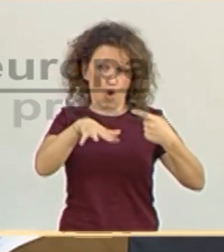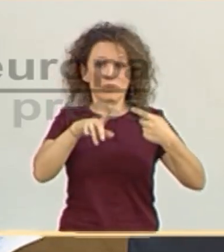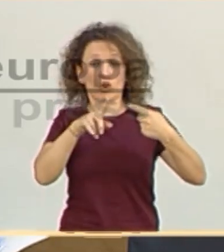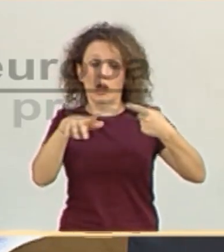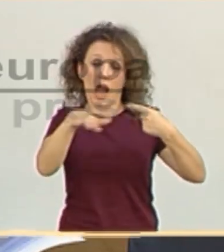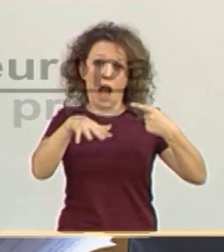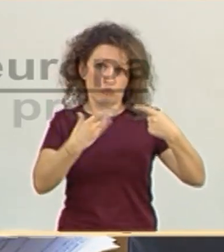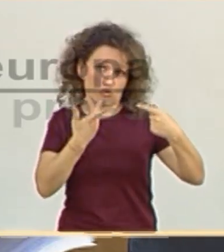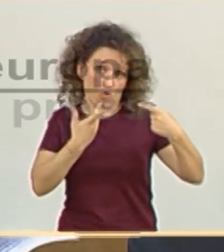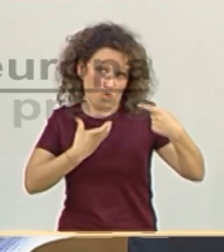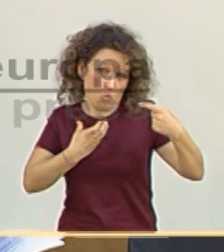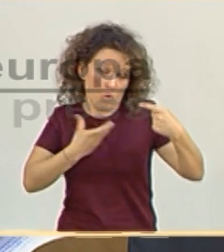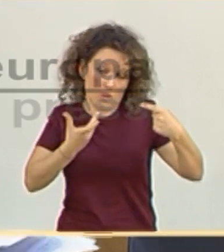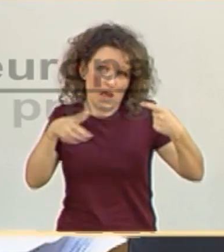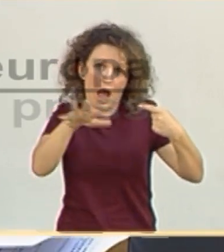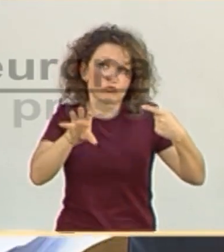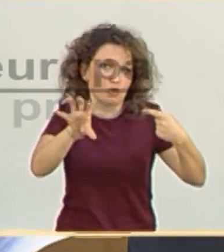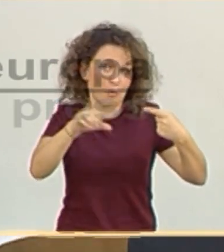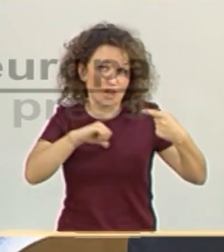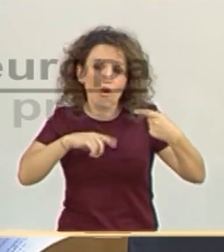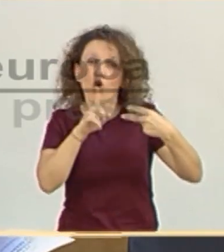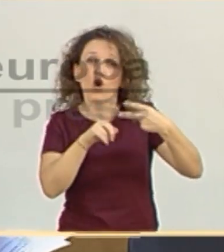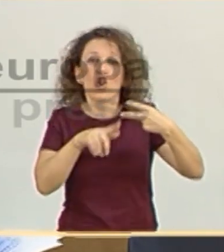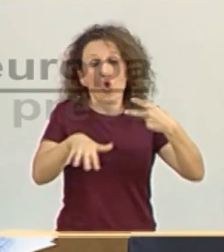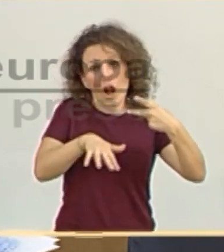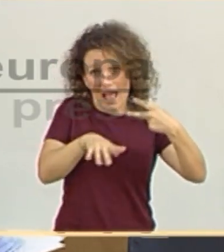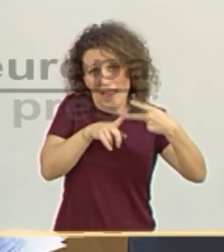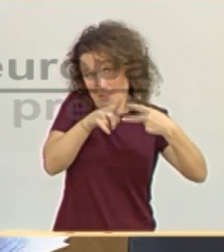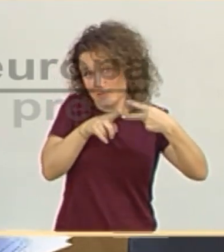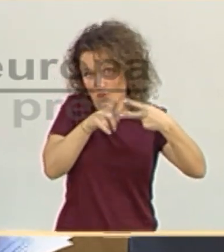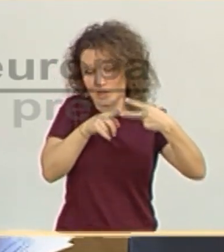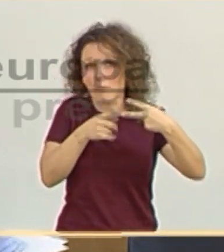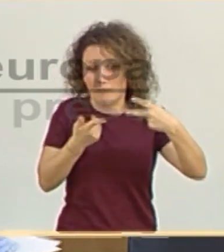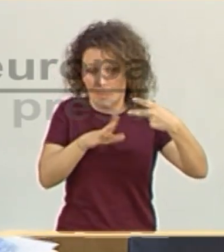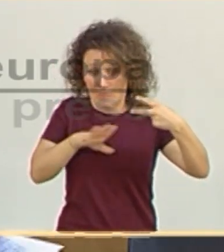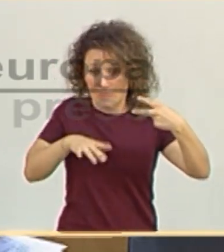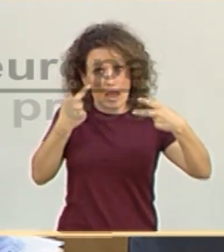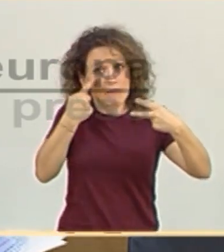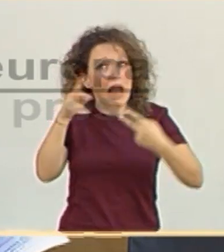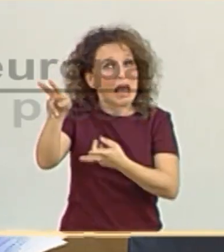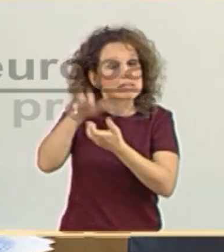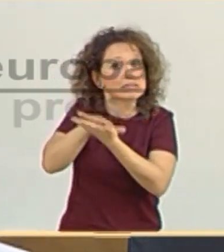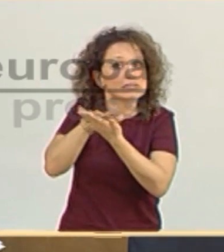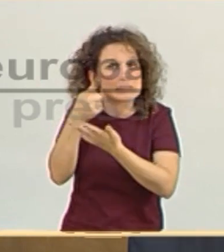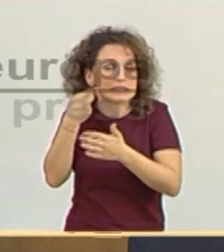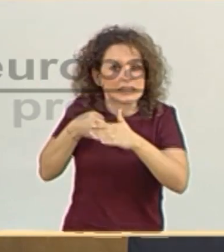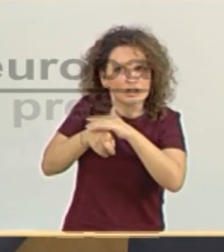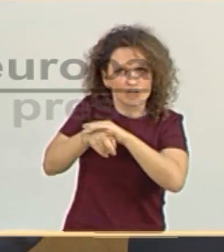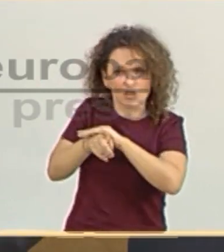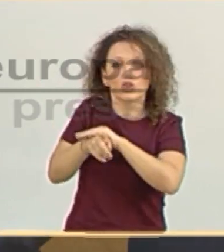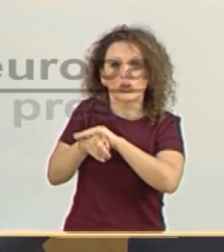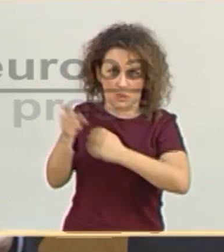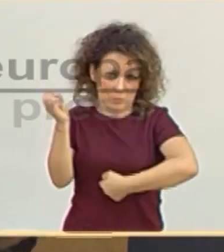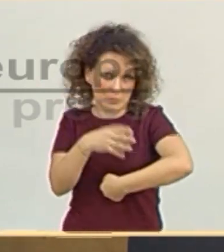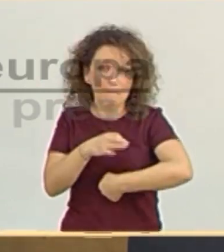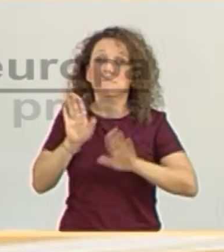financiación a través de la creación de un fondo que ahora mismo estamos gestionando con Hacienda. Y, en definitiva, claro que somos muy